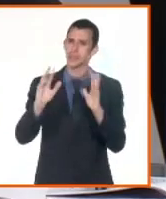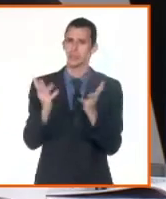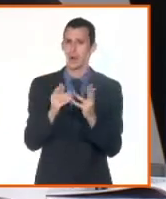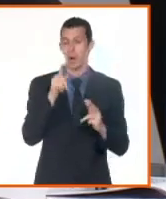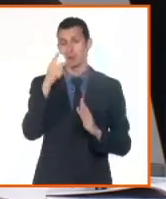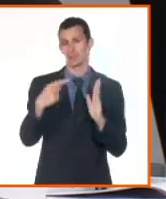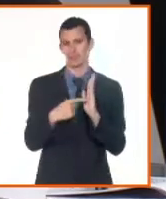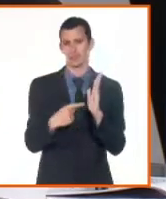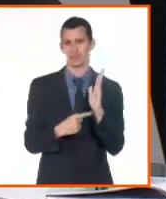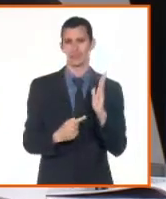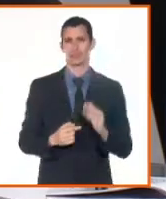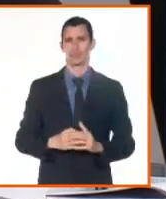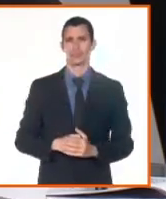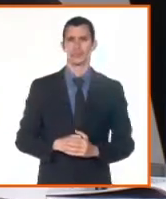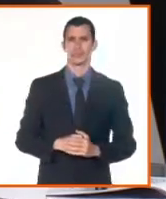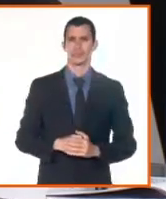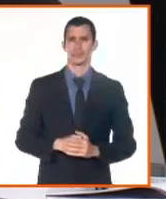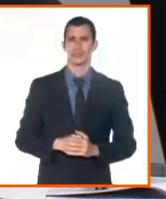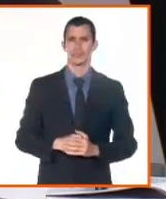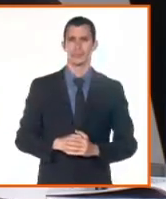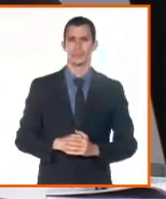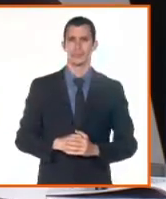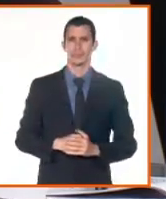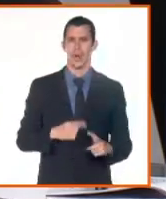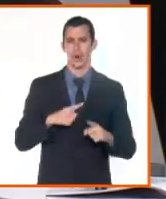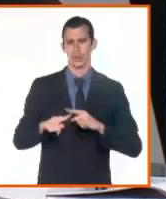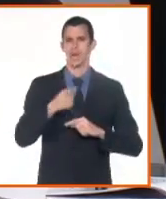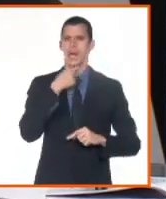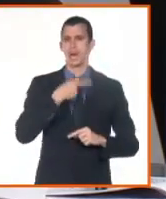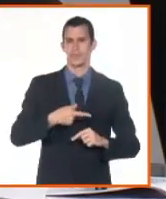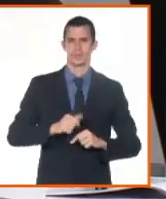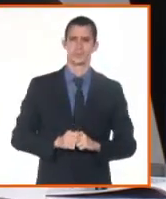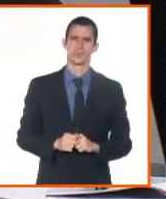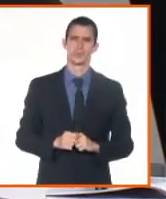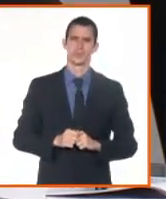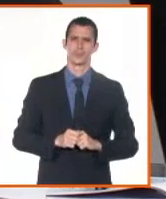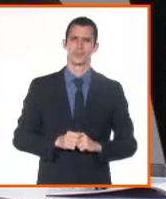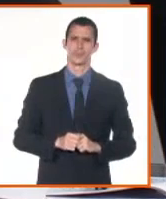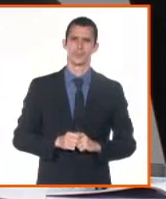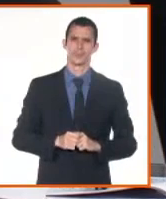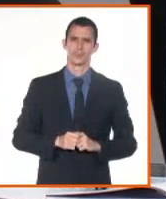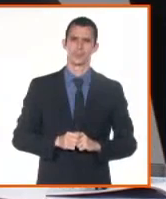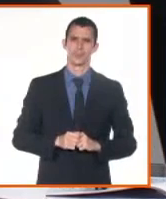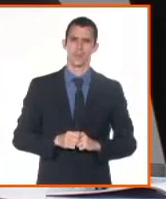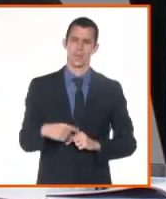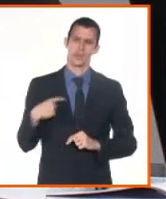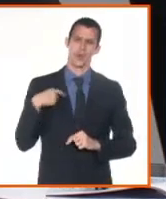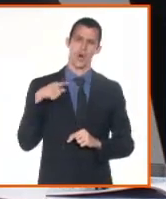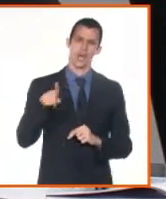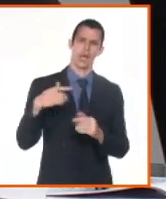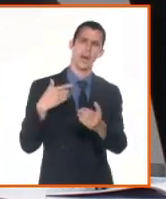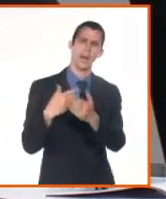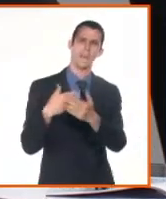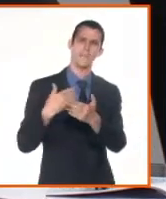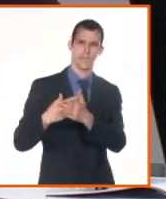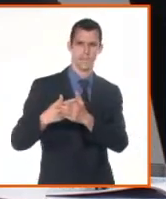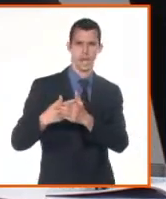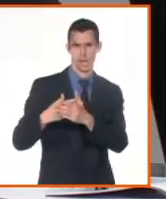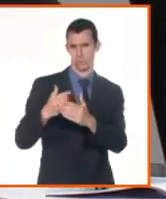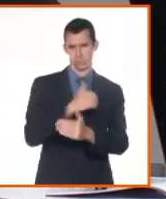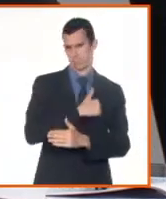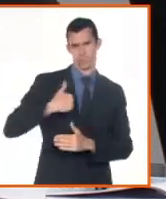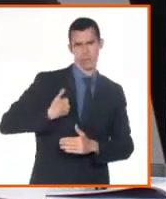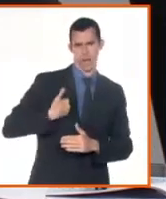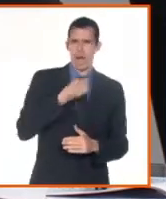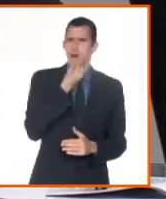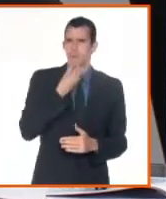dónde o cuáles son los estatutos que regulan o amparan estas sociedades, en el caso de